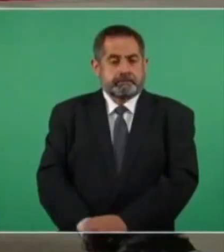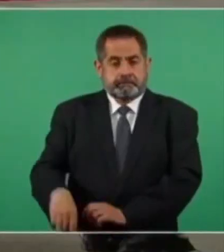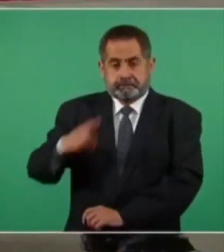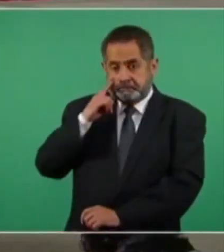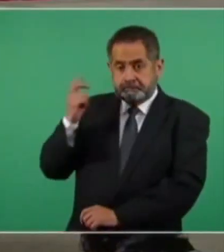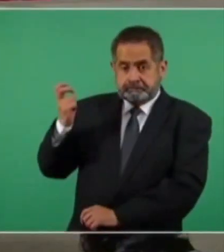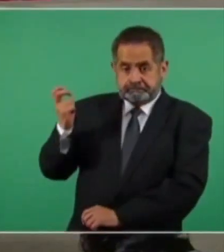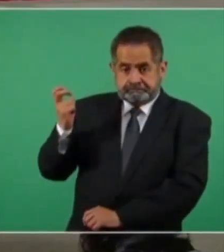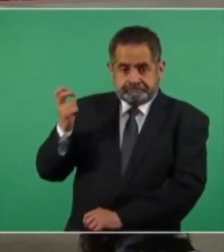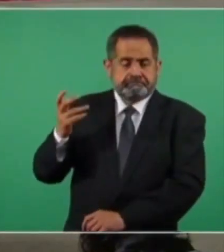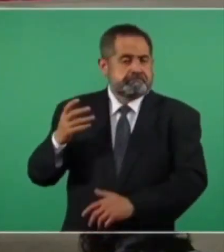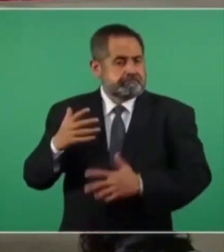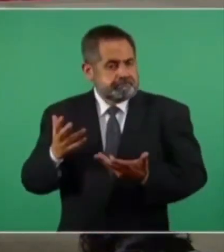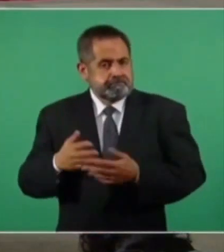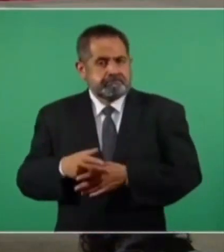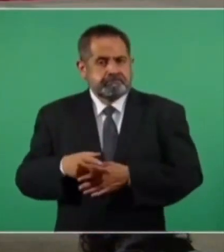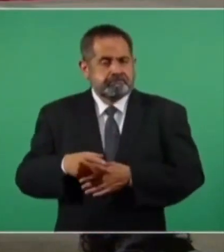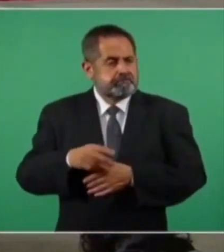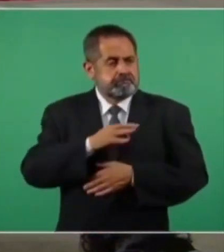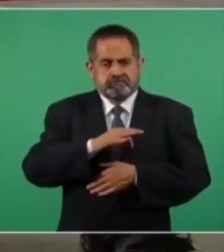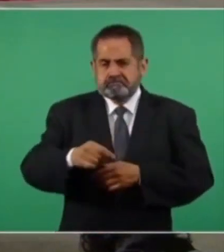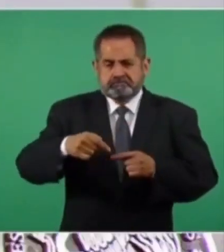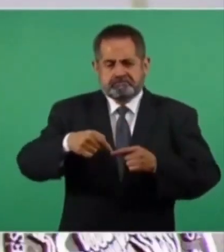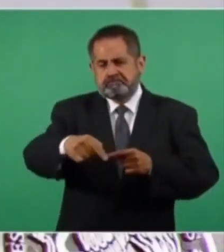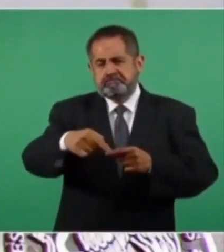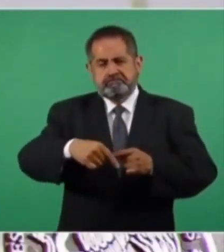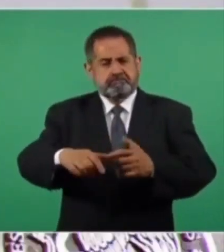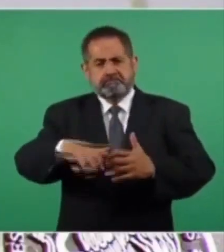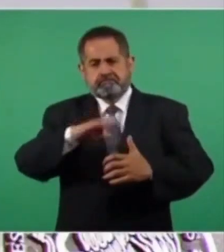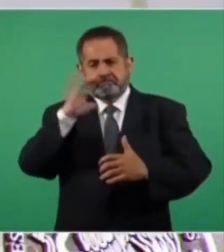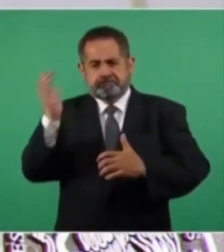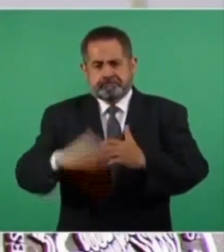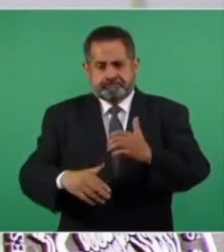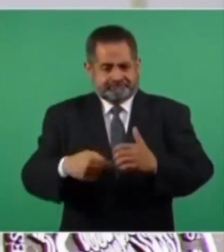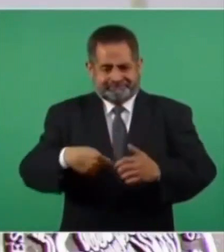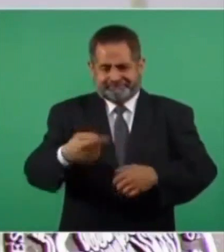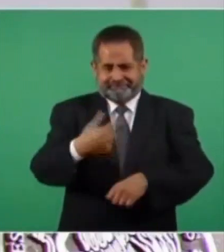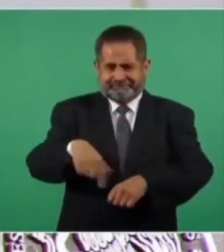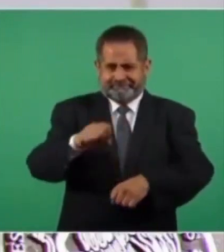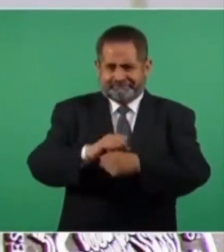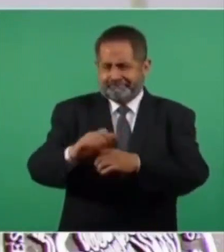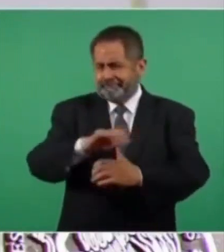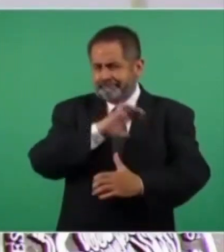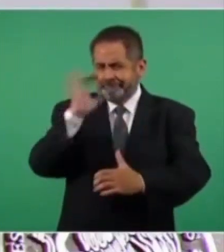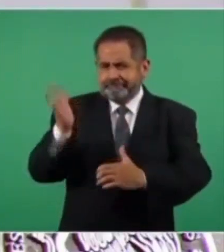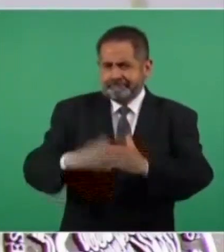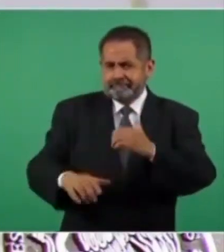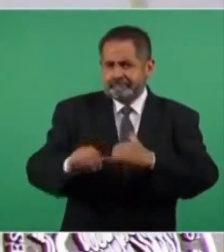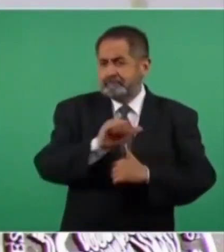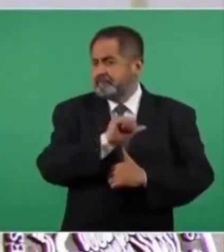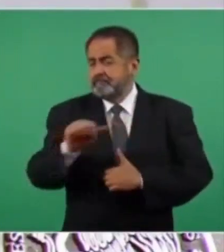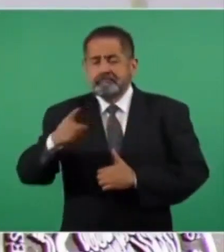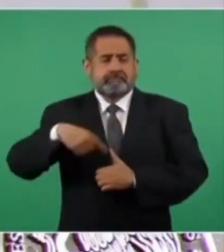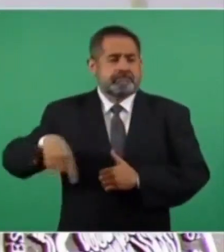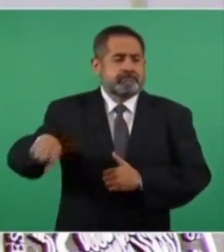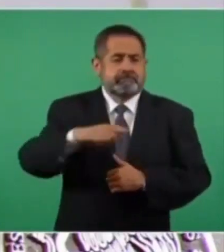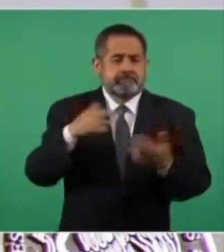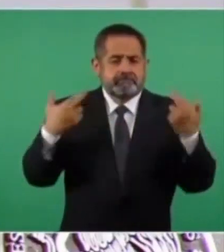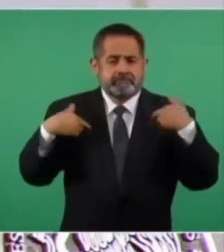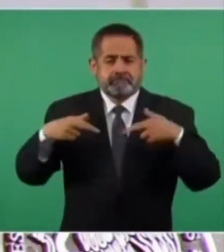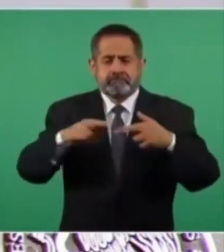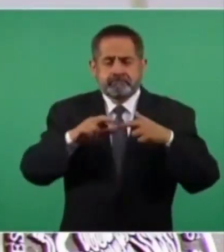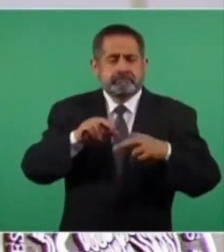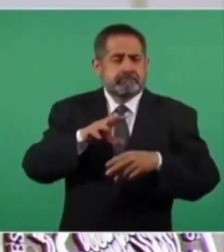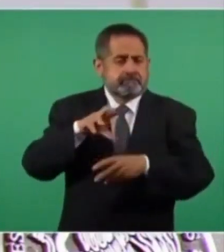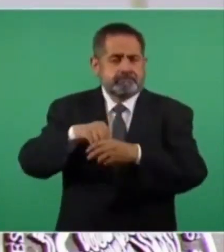Ya estamos en posibilidad de terminar y de concluir esta semana lo que es la vacunación de nuestro personal